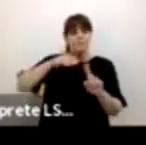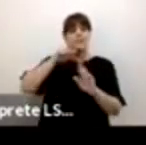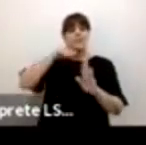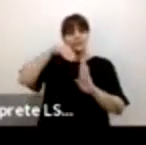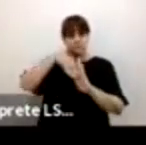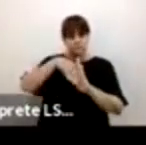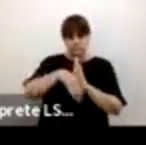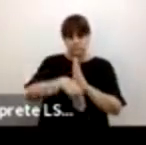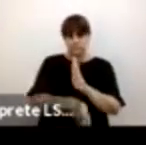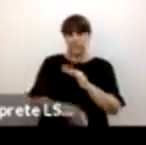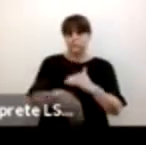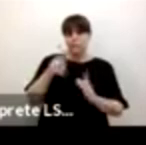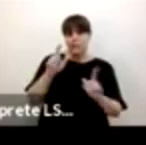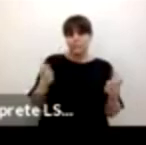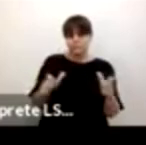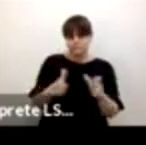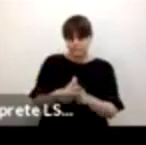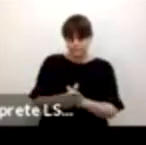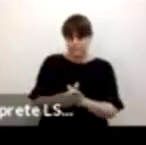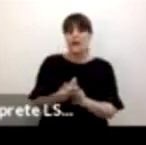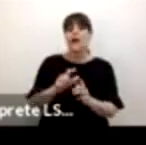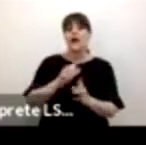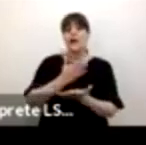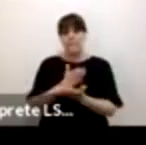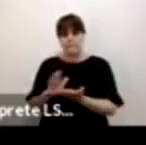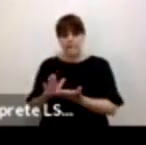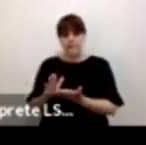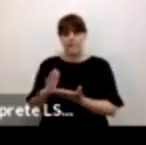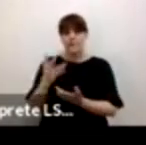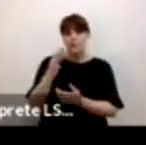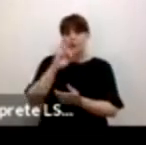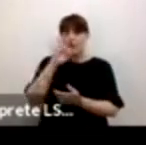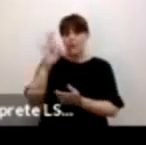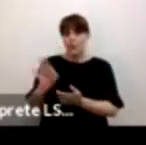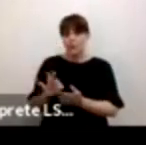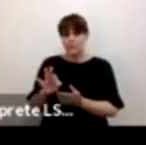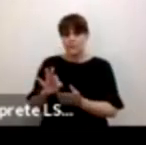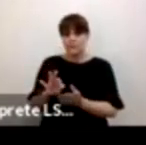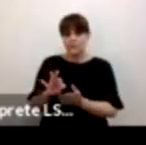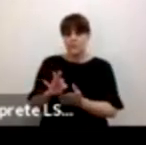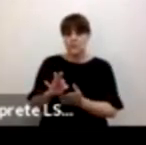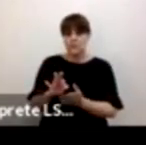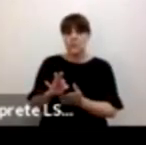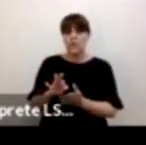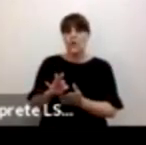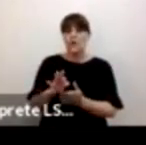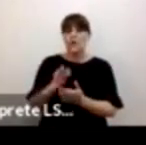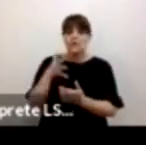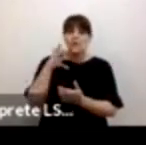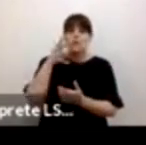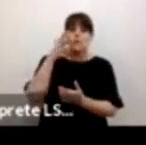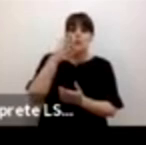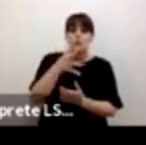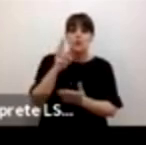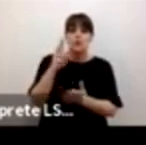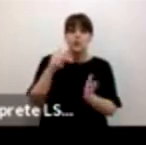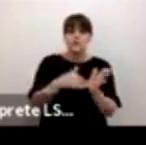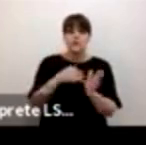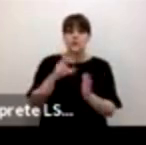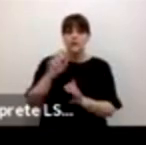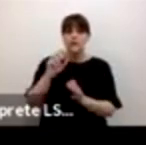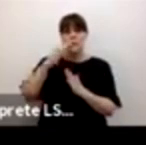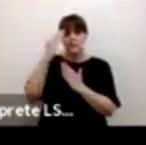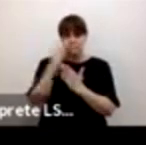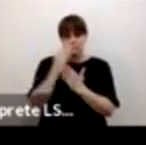% la tasa específica de fecundidad de las adolescentes de 15 a 19 años para el año 2030 siguiente por